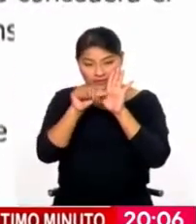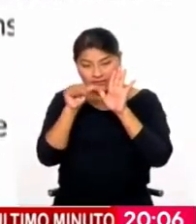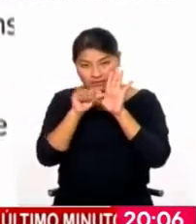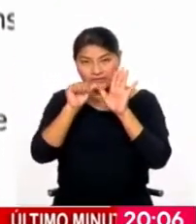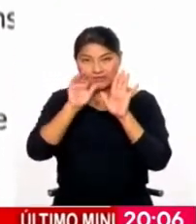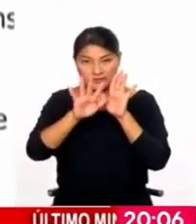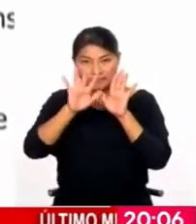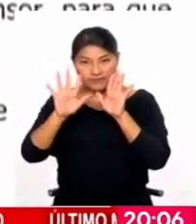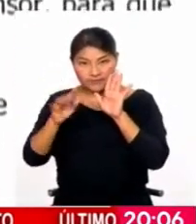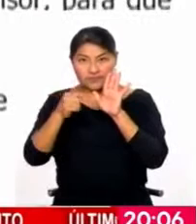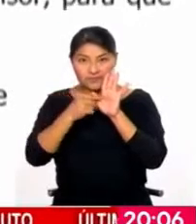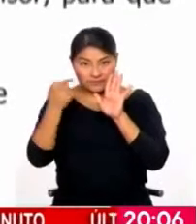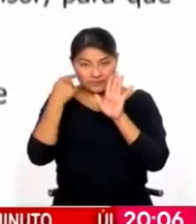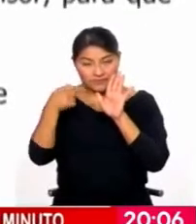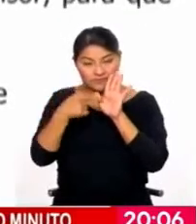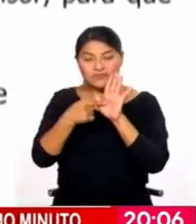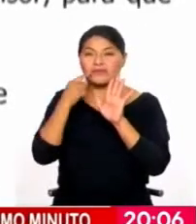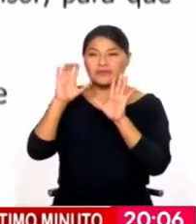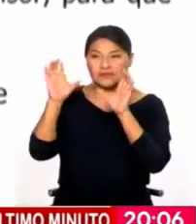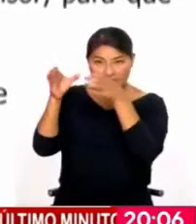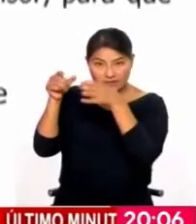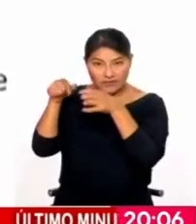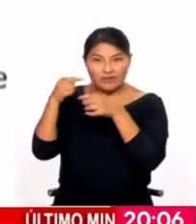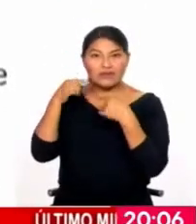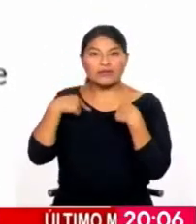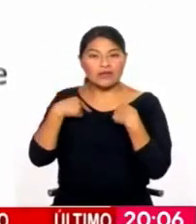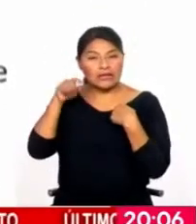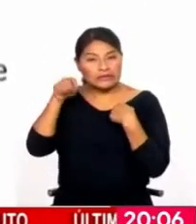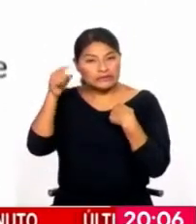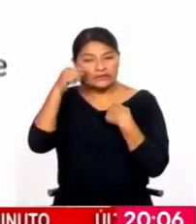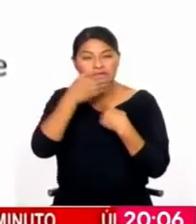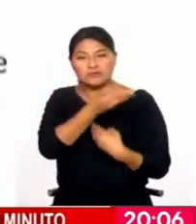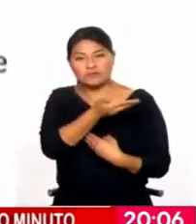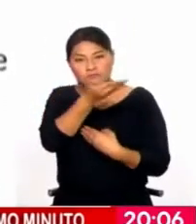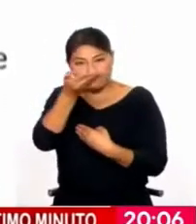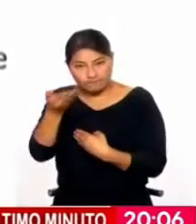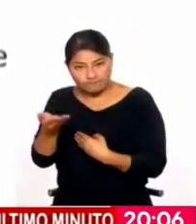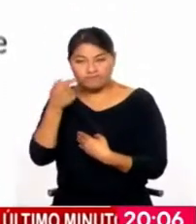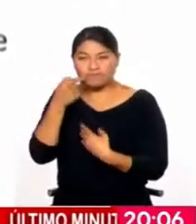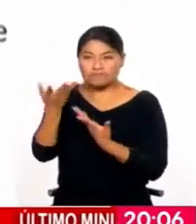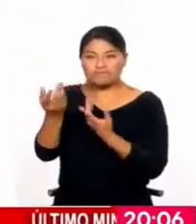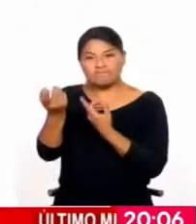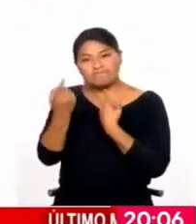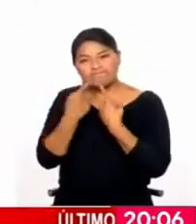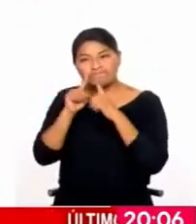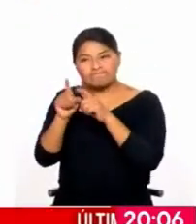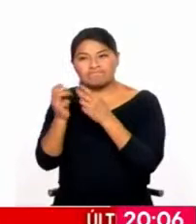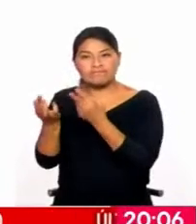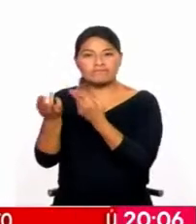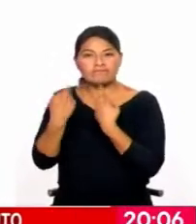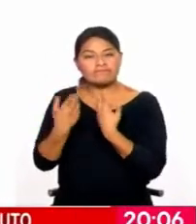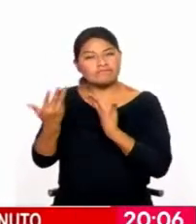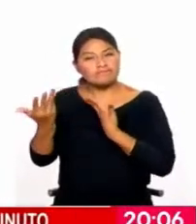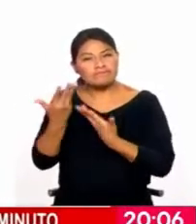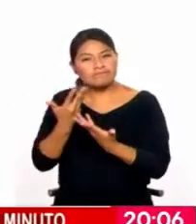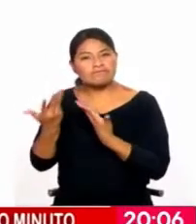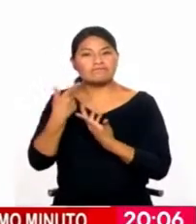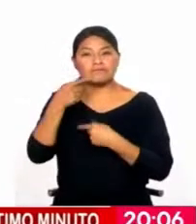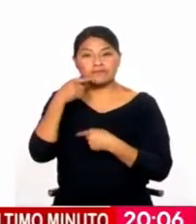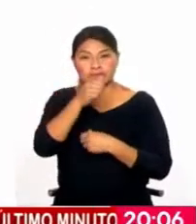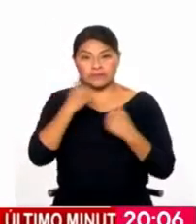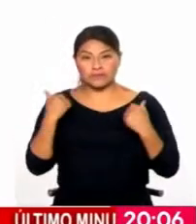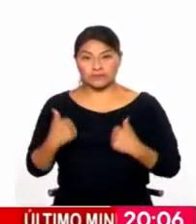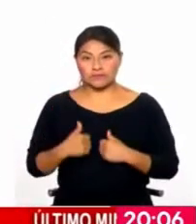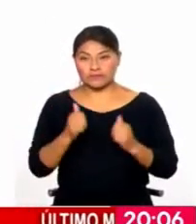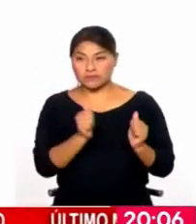del reglamento del Congreso se concederá el uso de la palabra usted y así, y sí, así lo solicita a su abogado